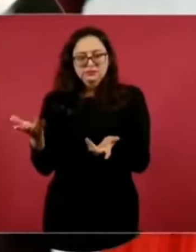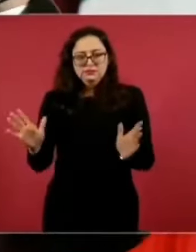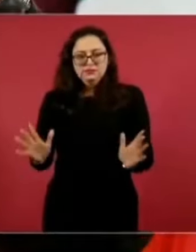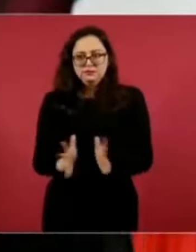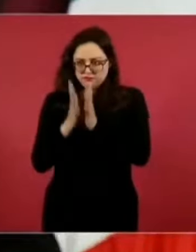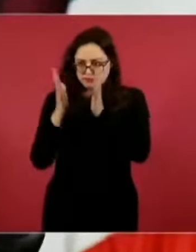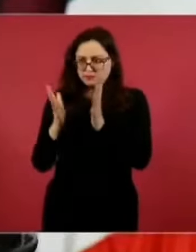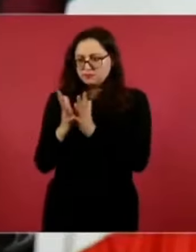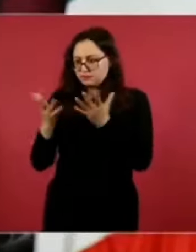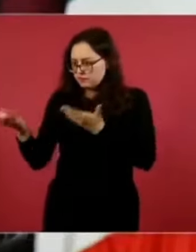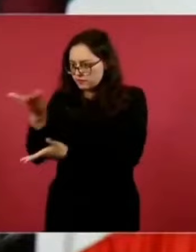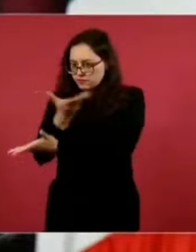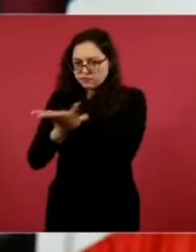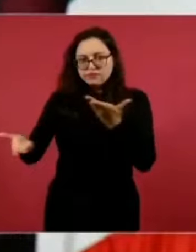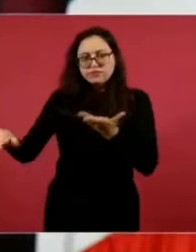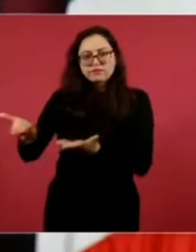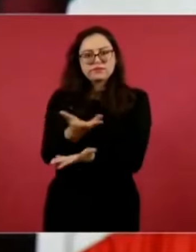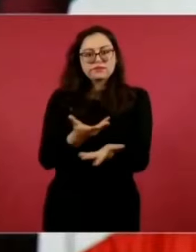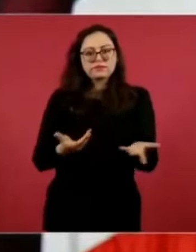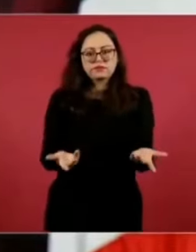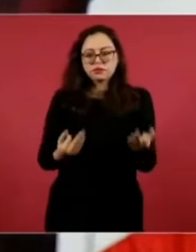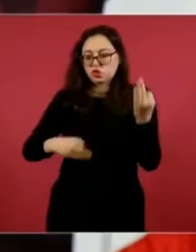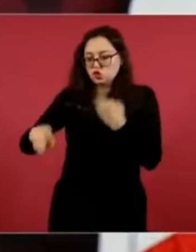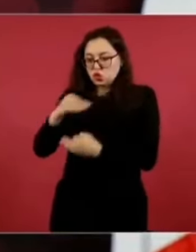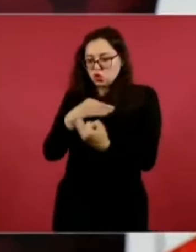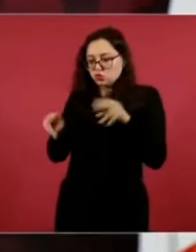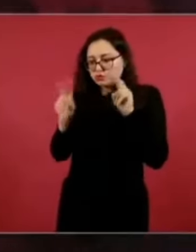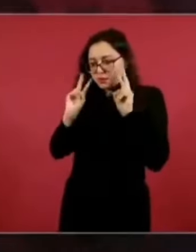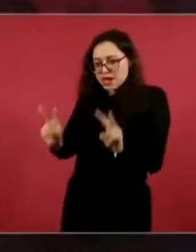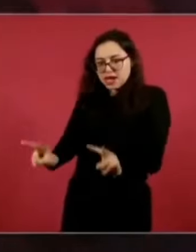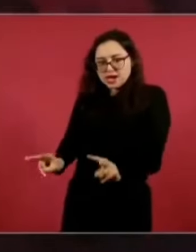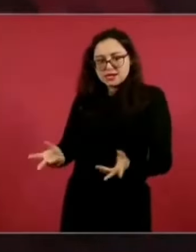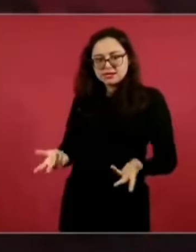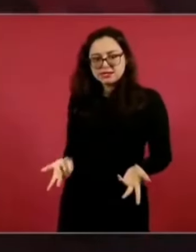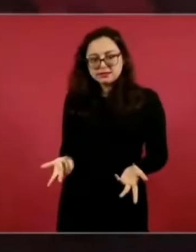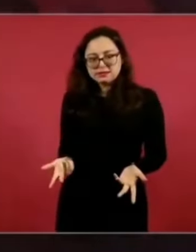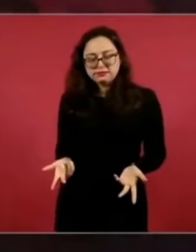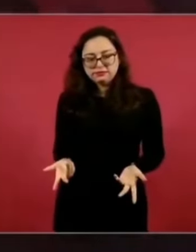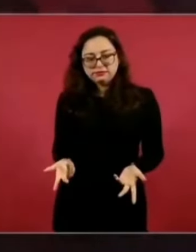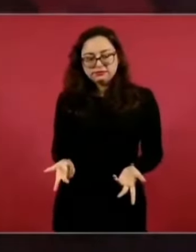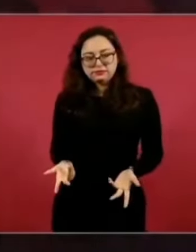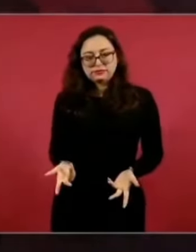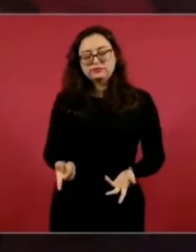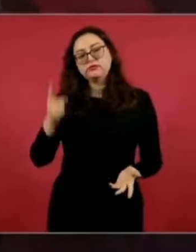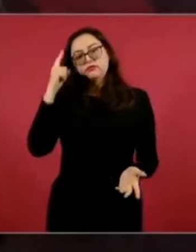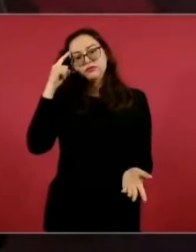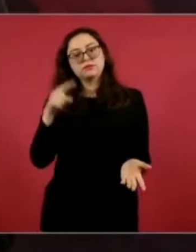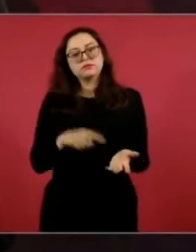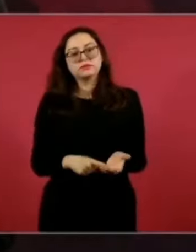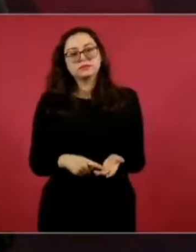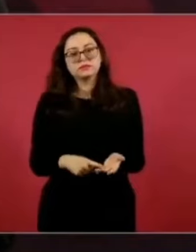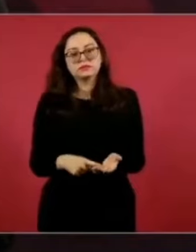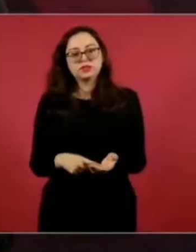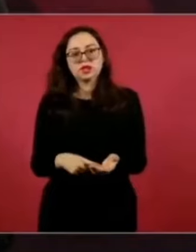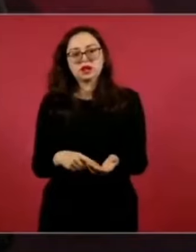hubo como 10 o 18 candidatos